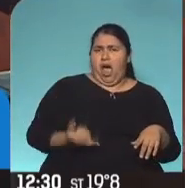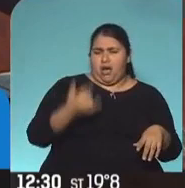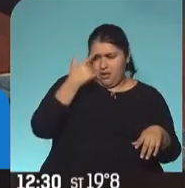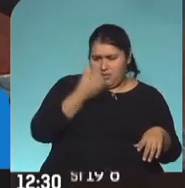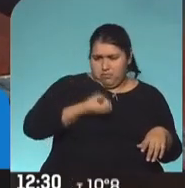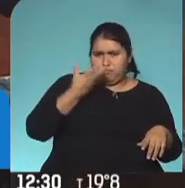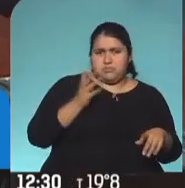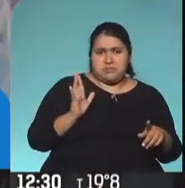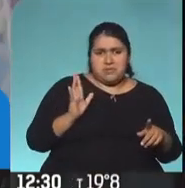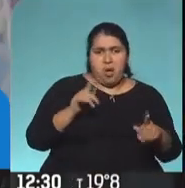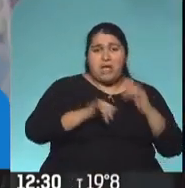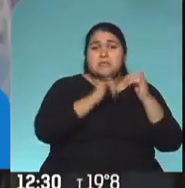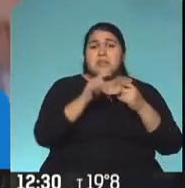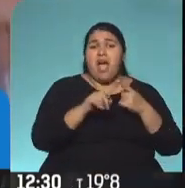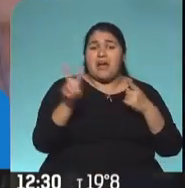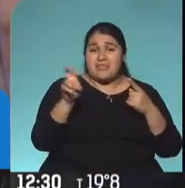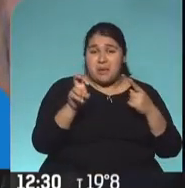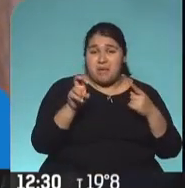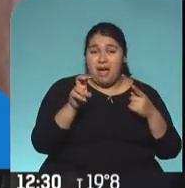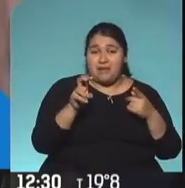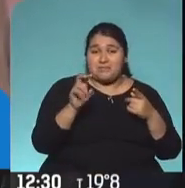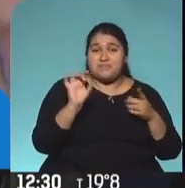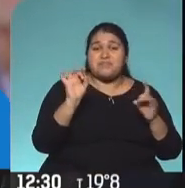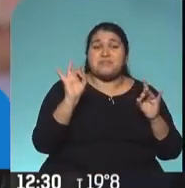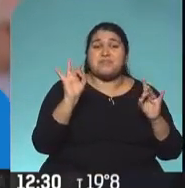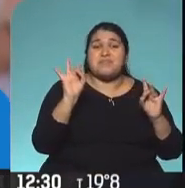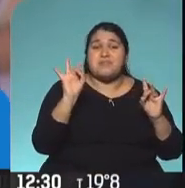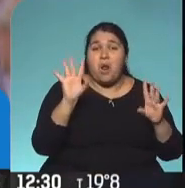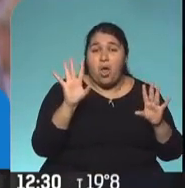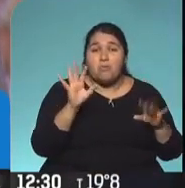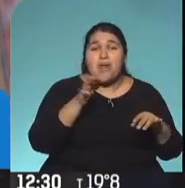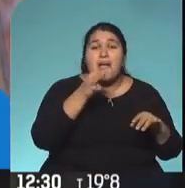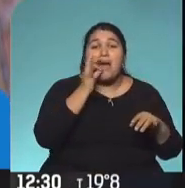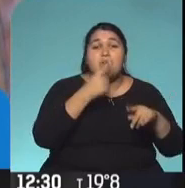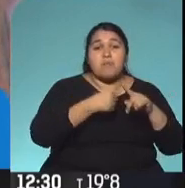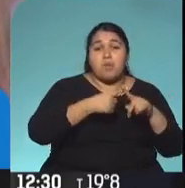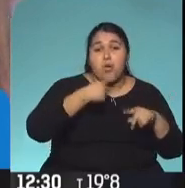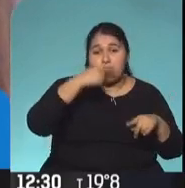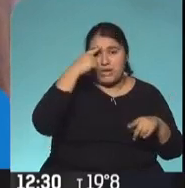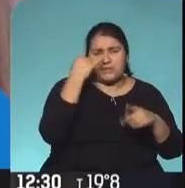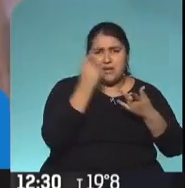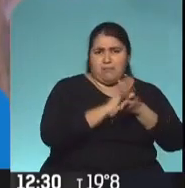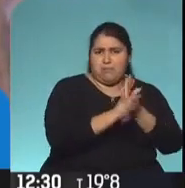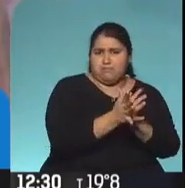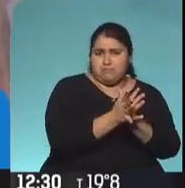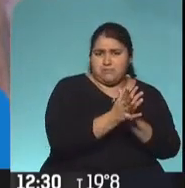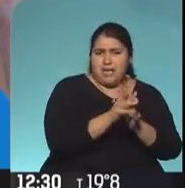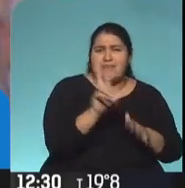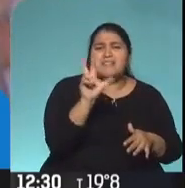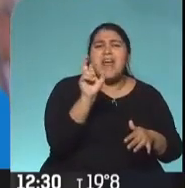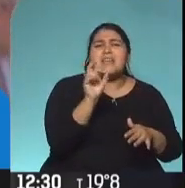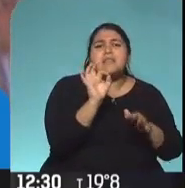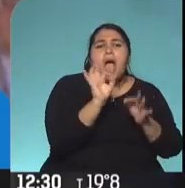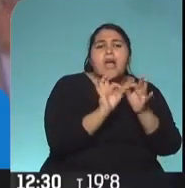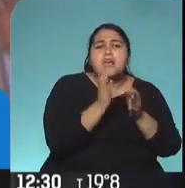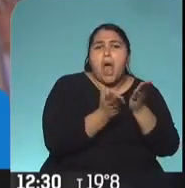La mitad de la explicación puede ser la cafeína. Hay solamente 30 gramos de café por mes y ya me lo acabé. 30 gramos de café